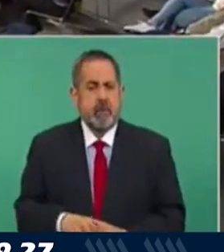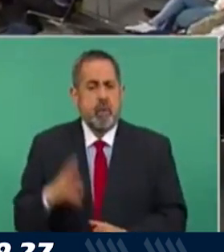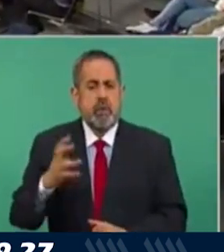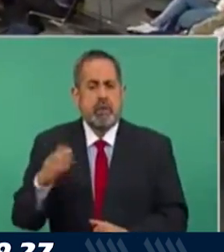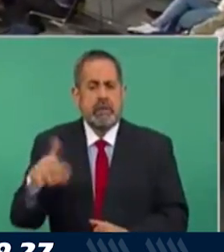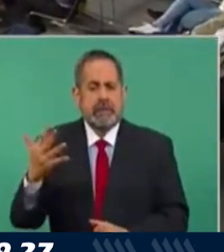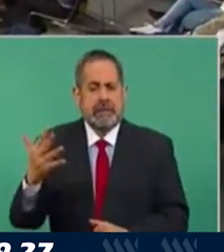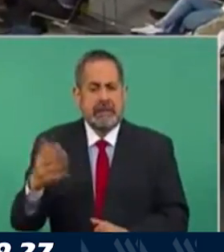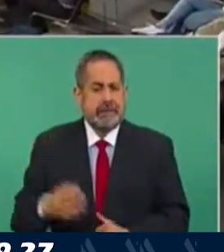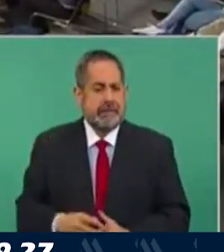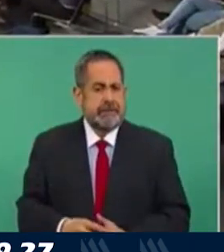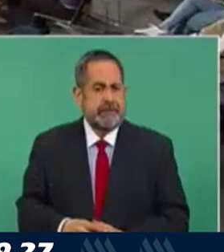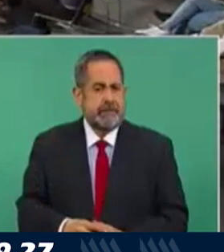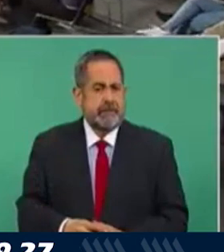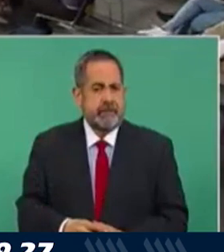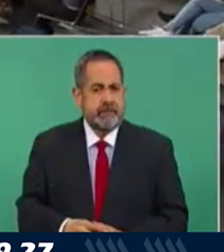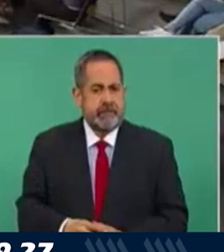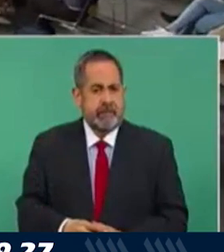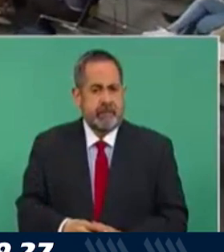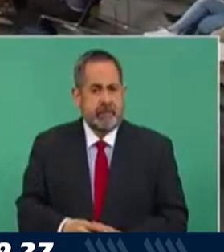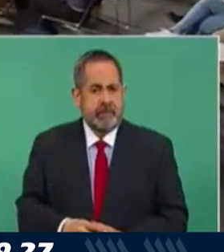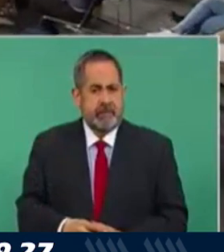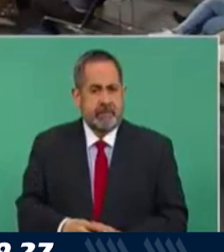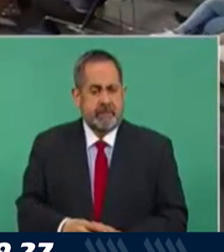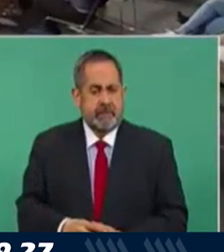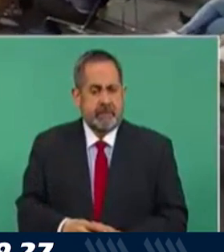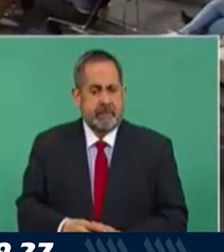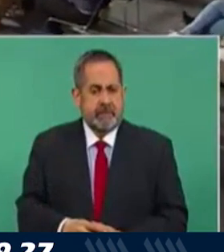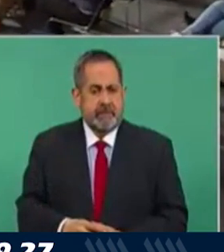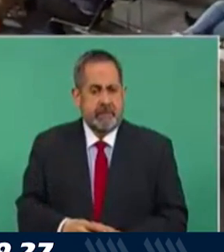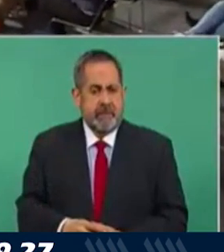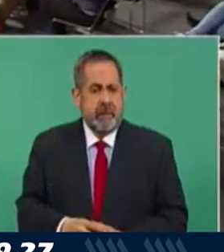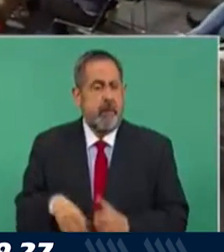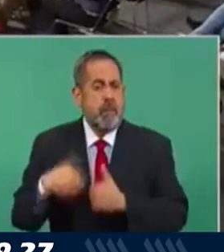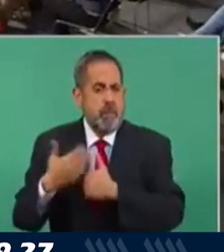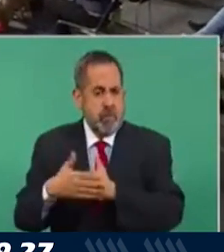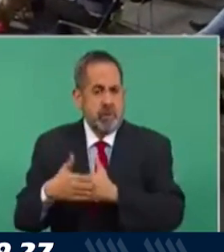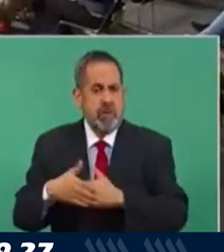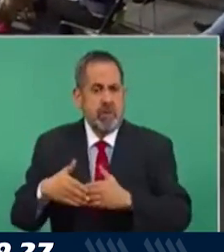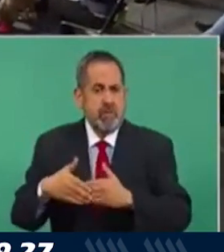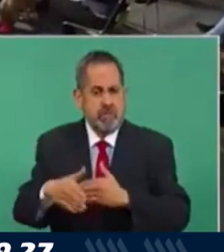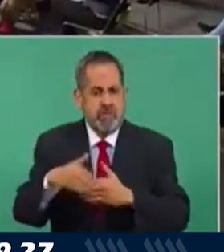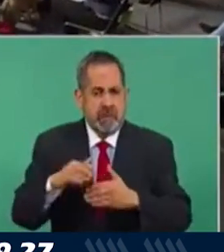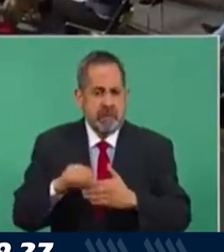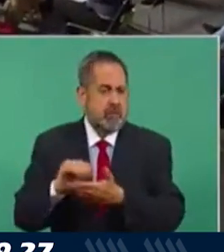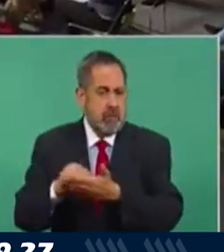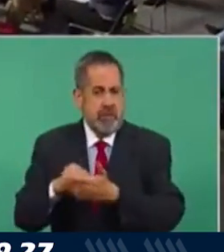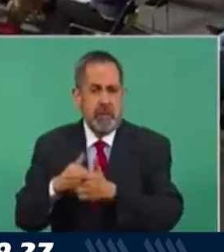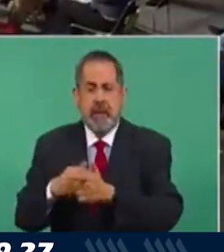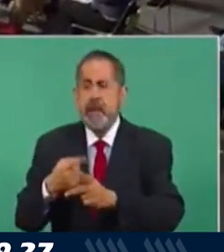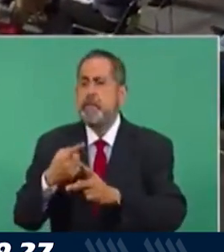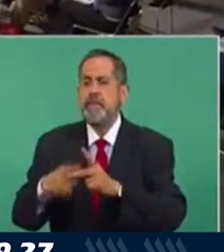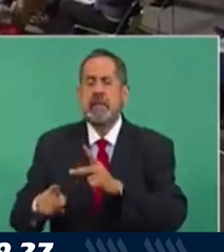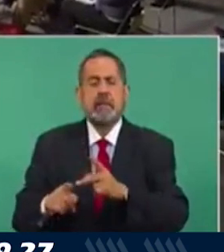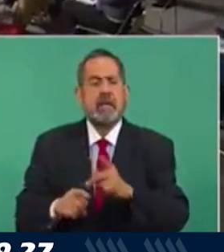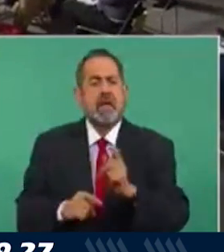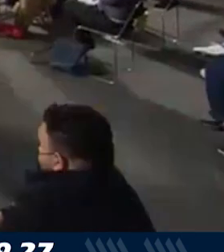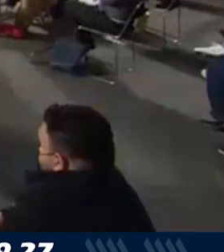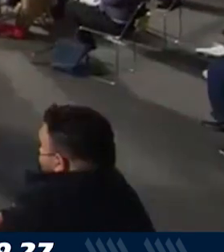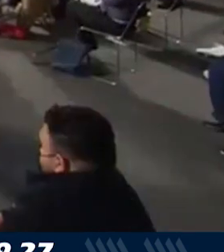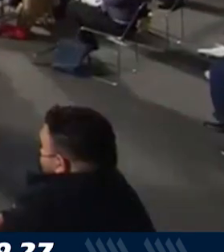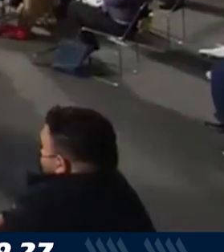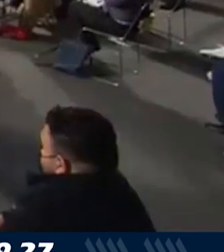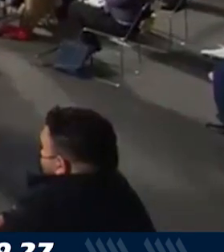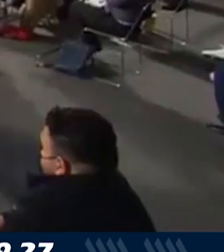y vamos hacia adelante. De modo que sí, vamos a empezar con